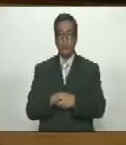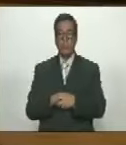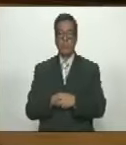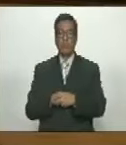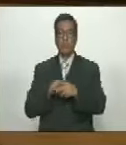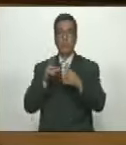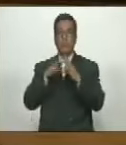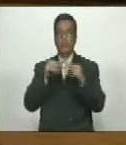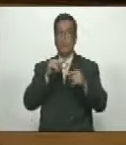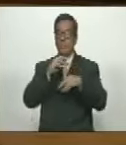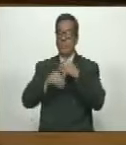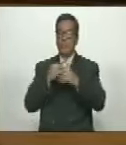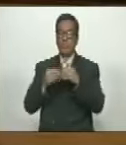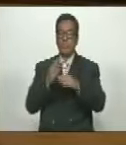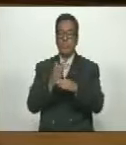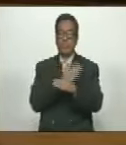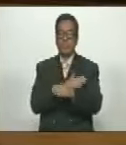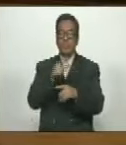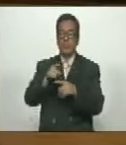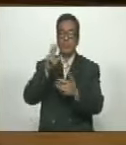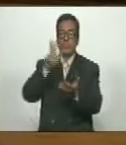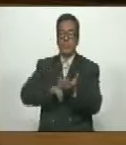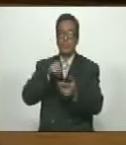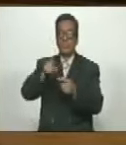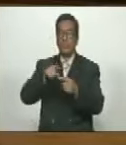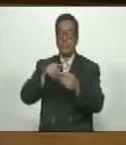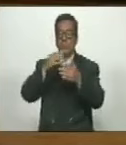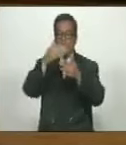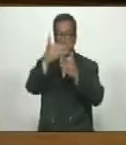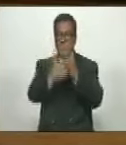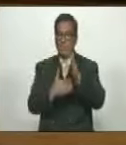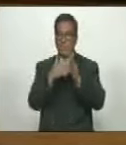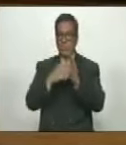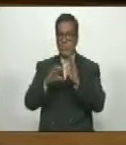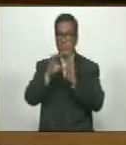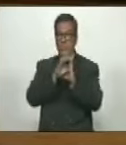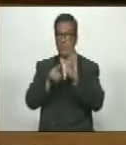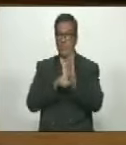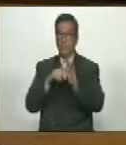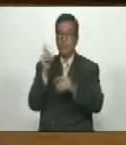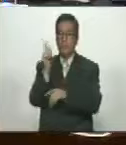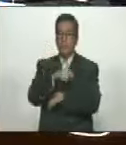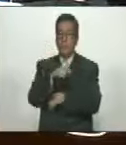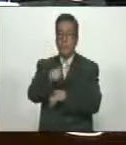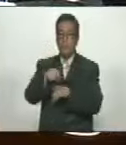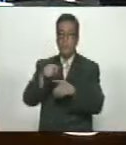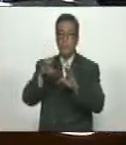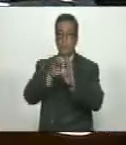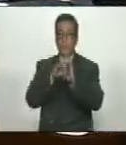el protocolo ese que aprobaron aquí el estatuto que derogó la constitución ¿dónde estaban ustedes?